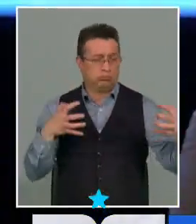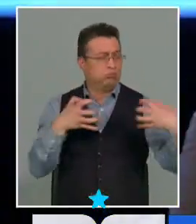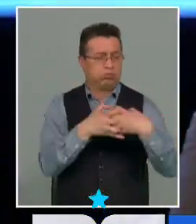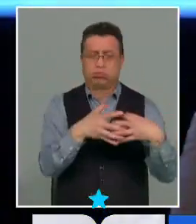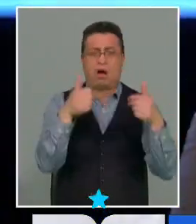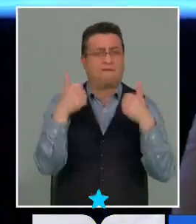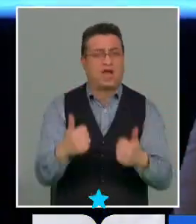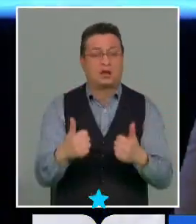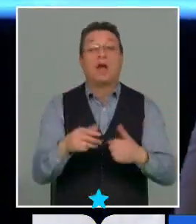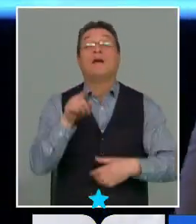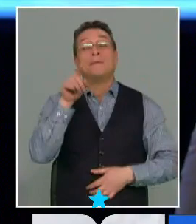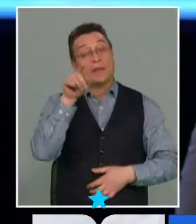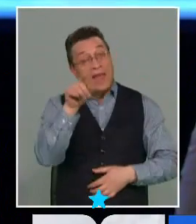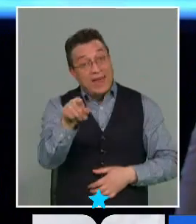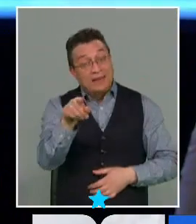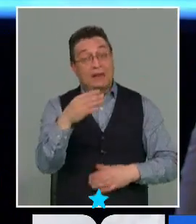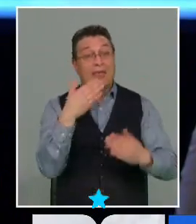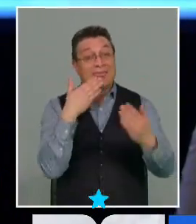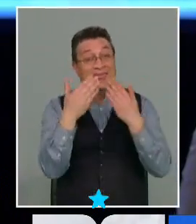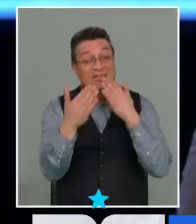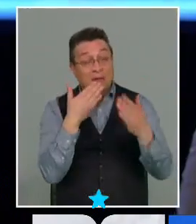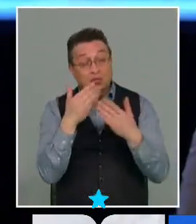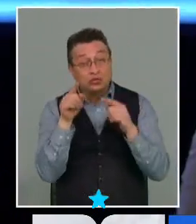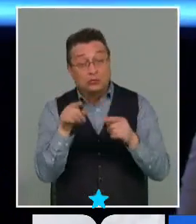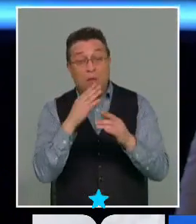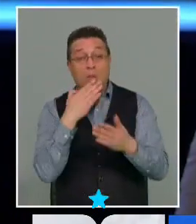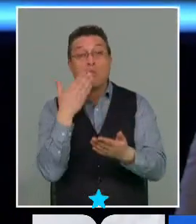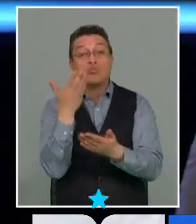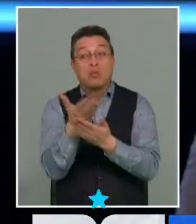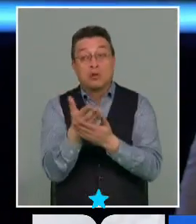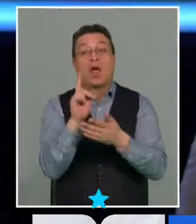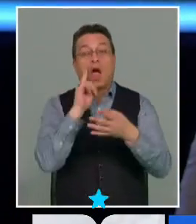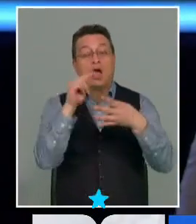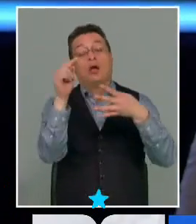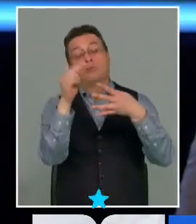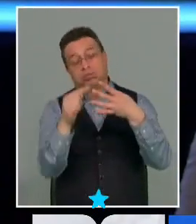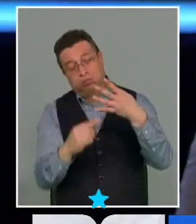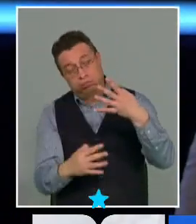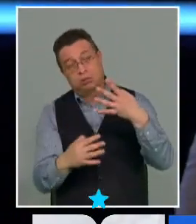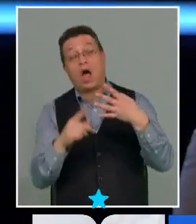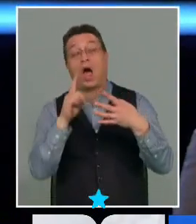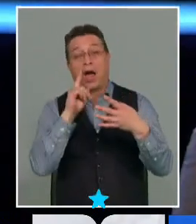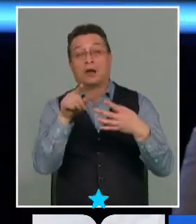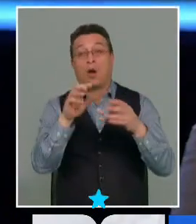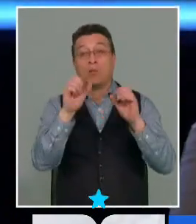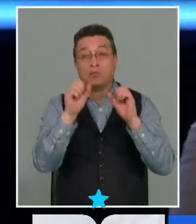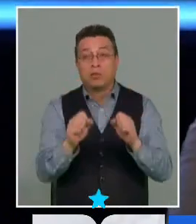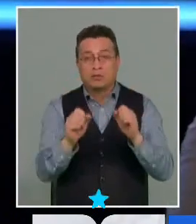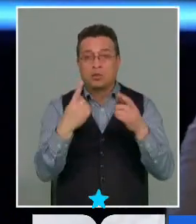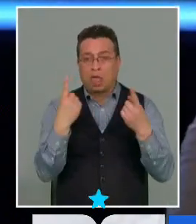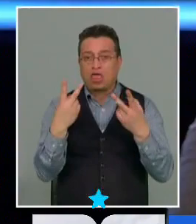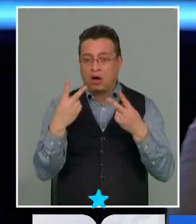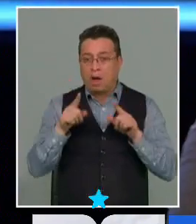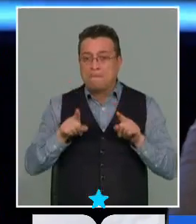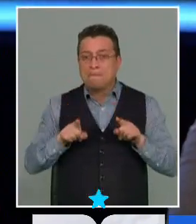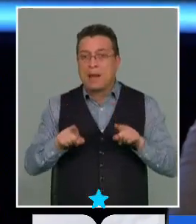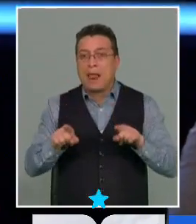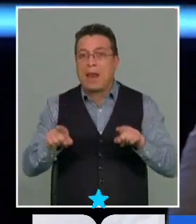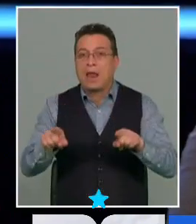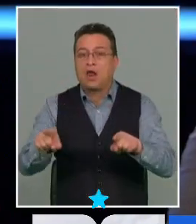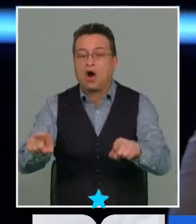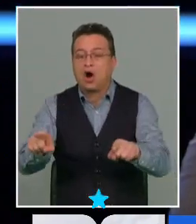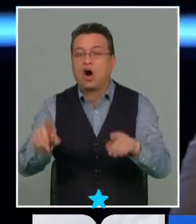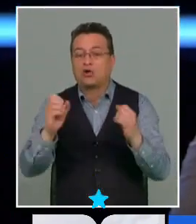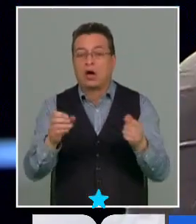la discusión con respecto a esta propuesta hay varios incisos por supuesto ahí es si va a haber ese paralelismo y si finalmente va a ser